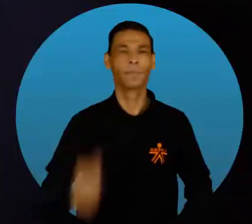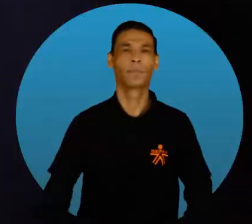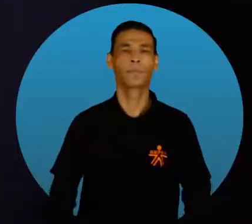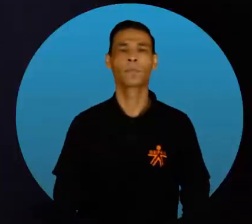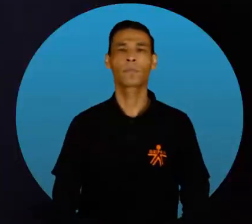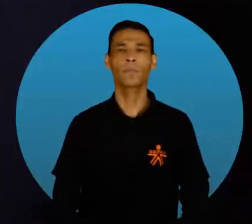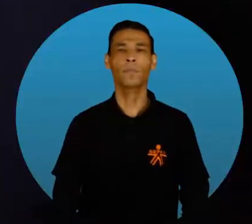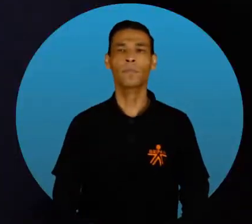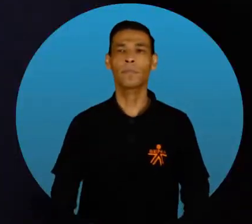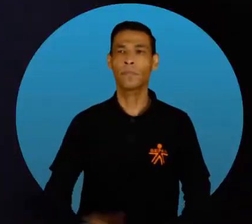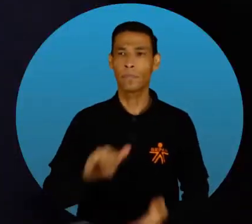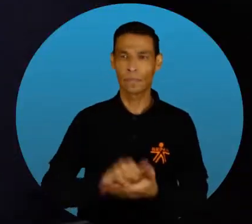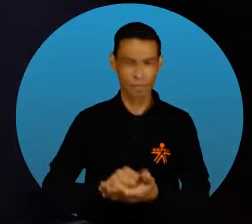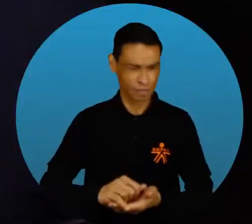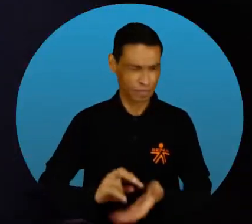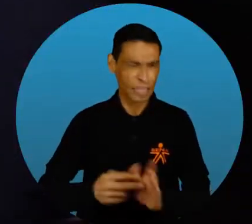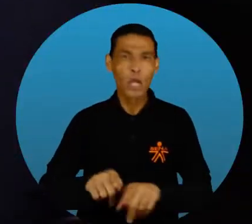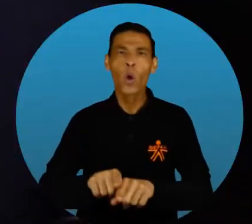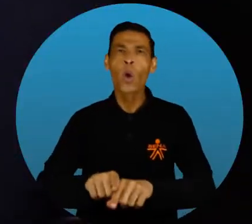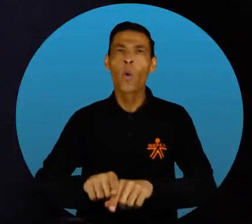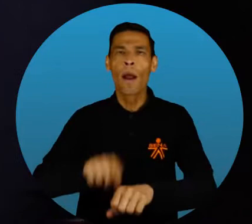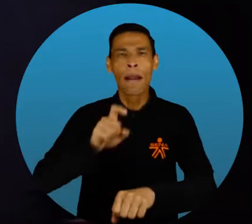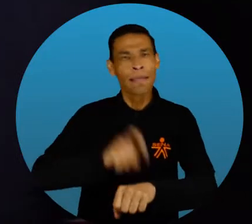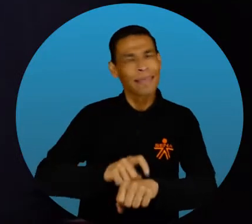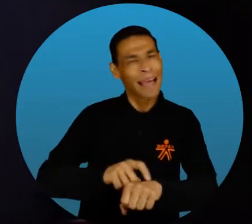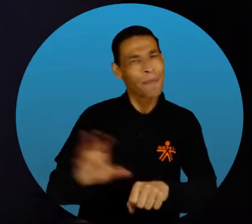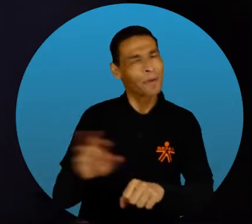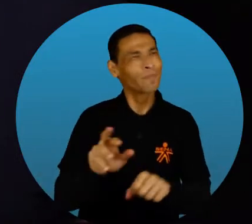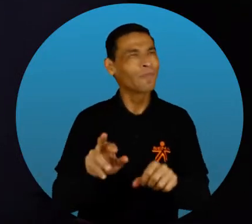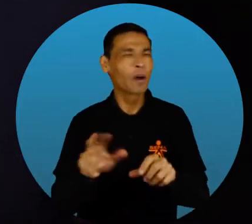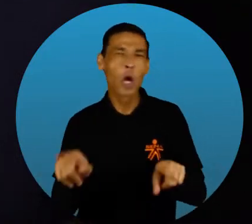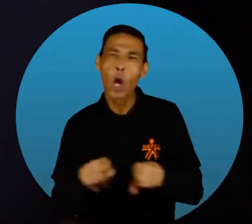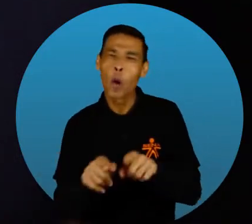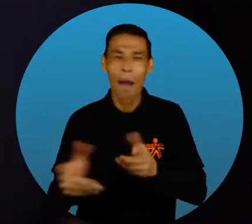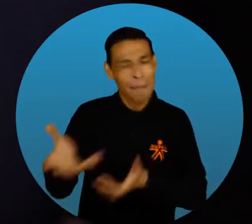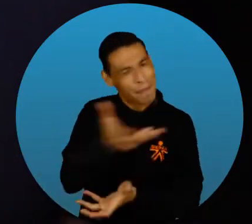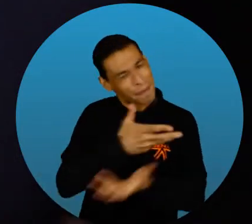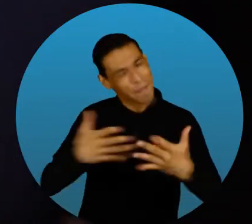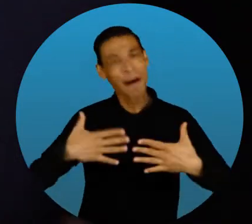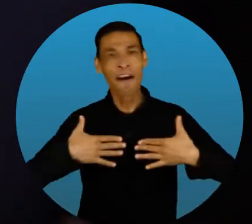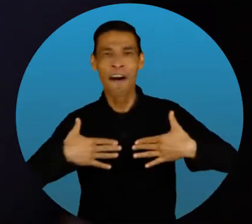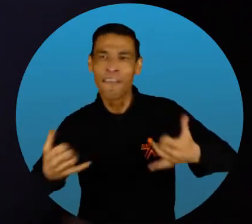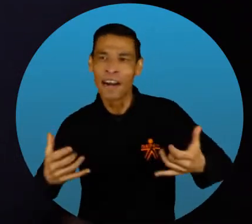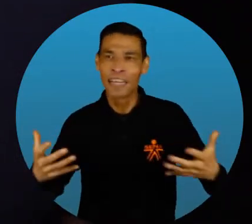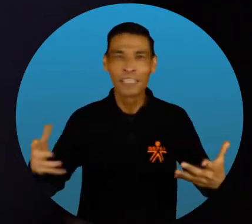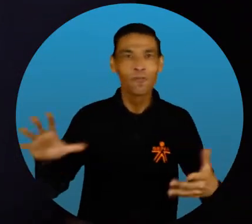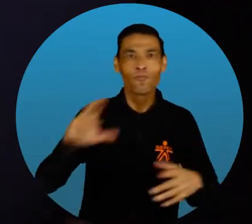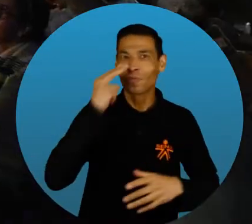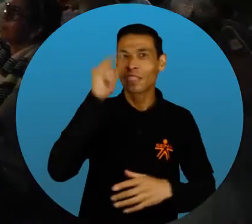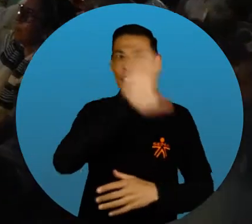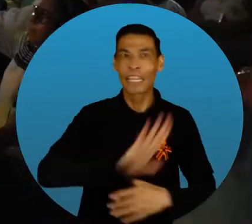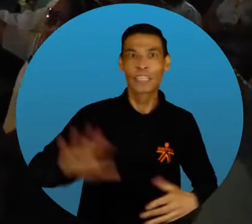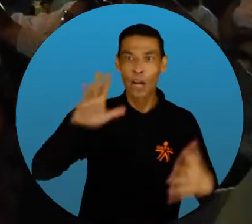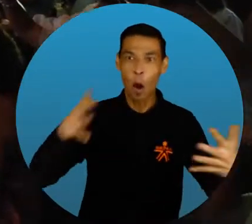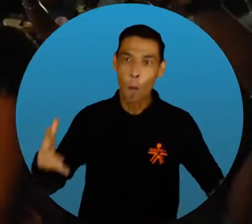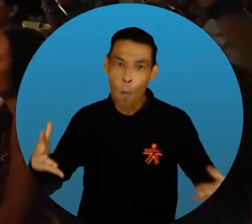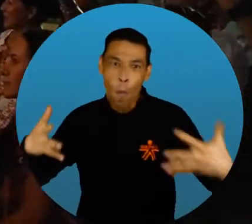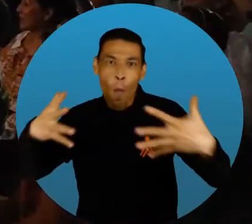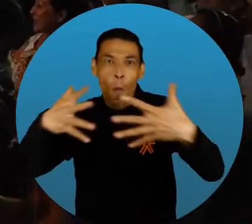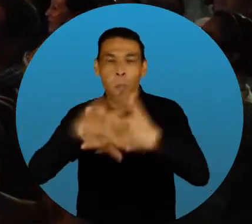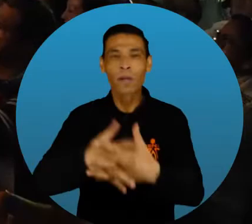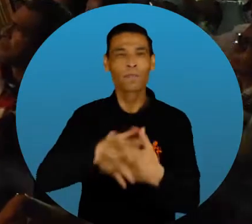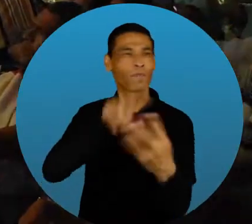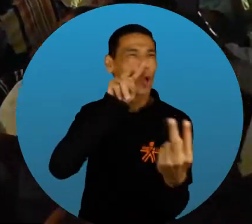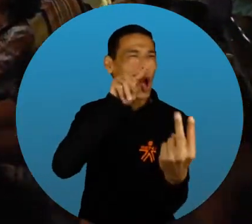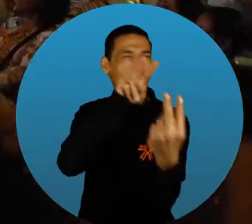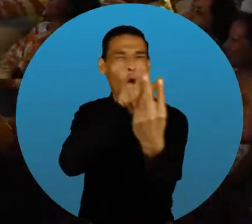un momento de esparcimiento Y que nos integramos a nivel nacional Porque nos vamos a